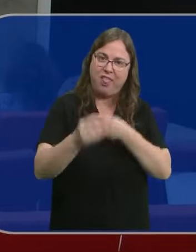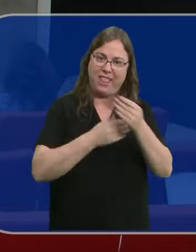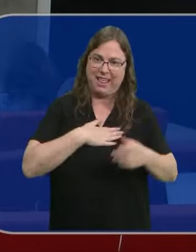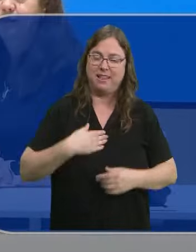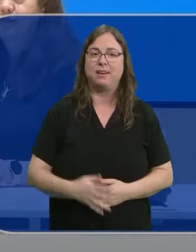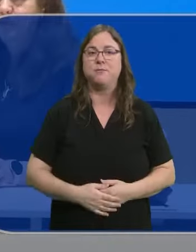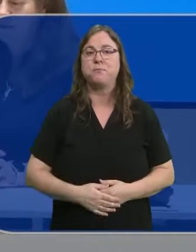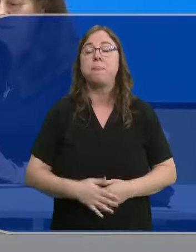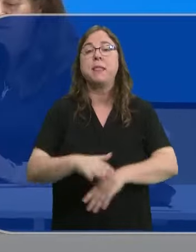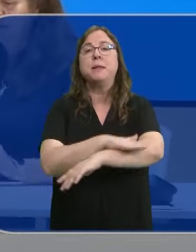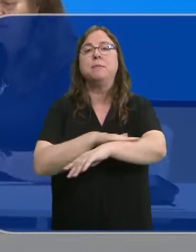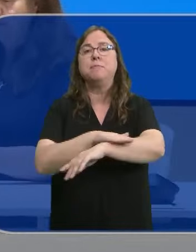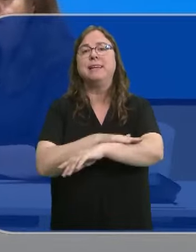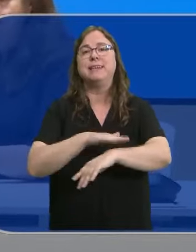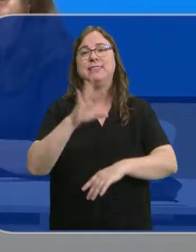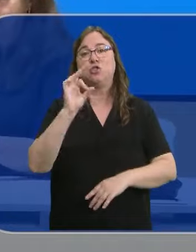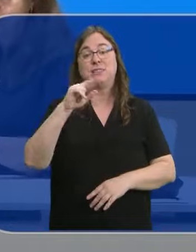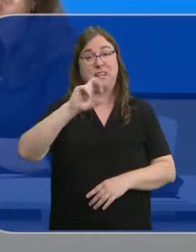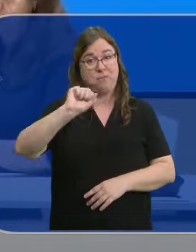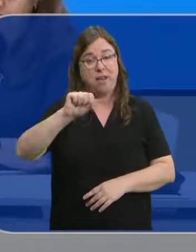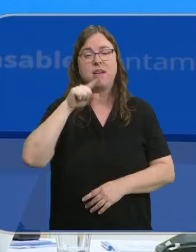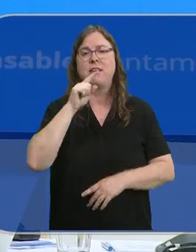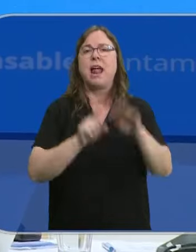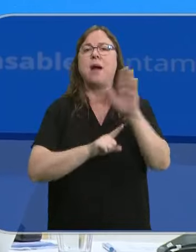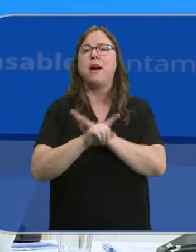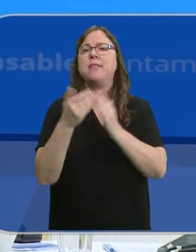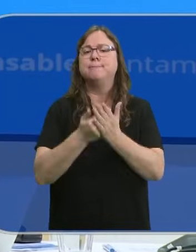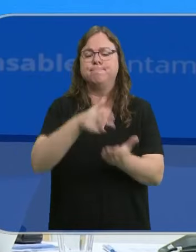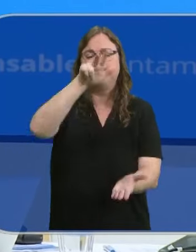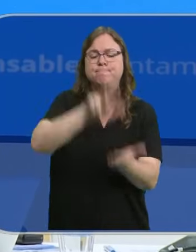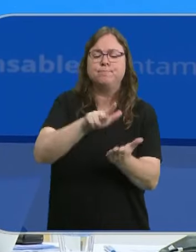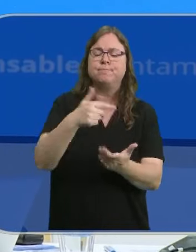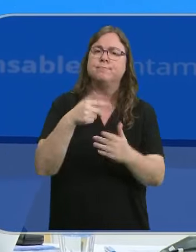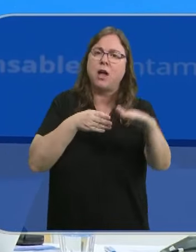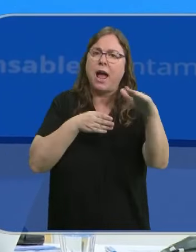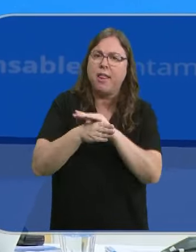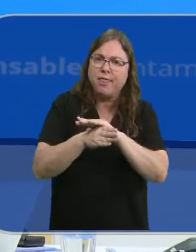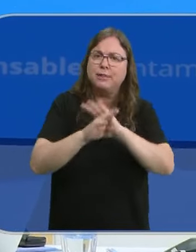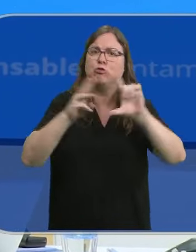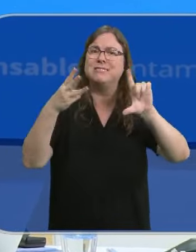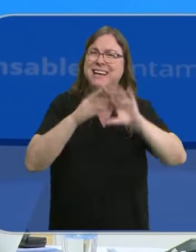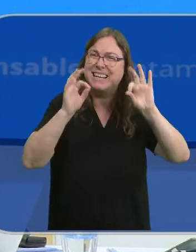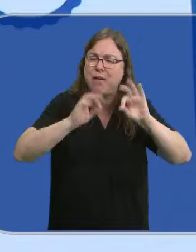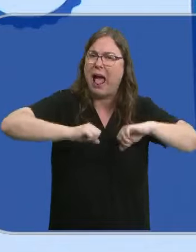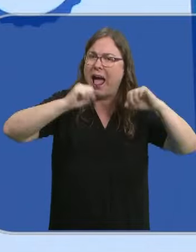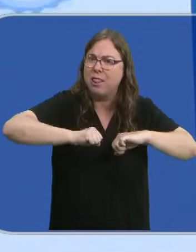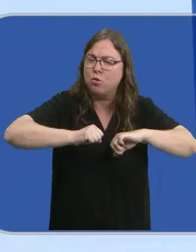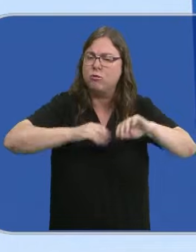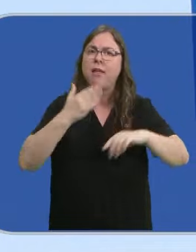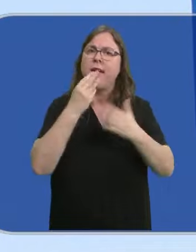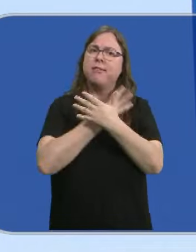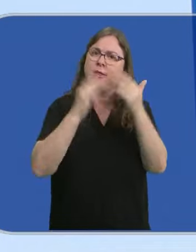El ministro Escrivá ha presentado esta mañana los avances en la herramienta de verificación de mayoría de edad en el acceso a contenidos para adultos en Internet.